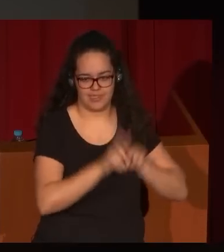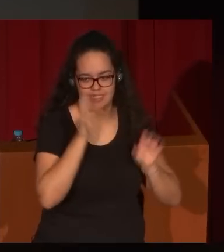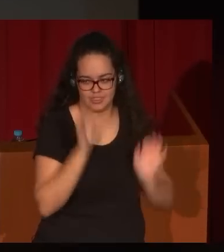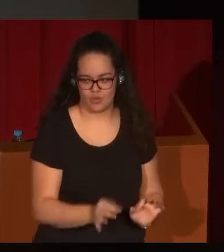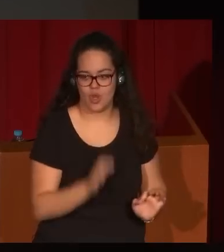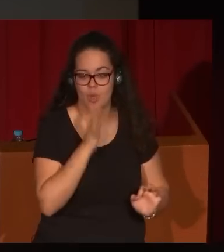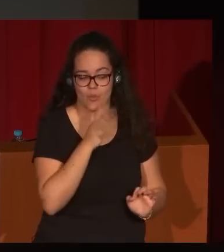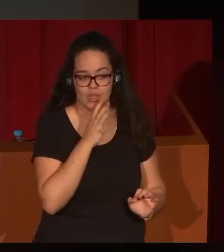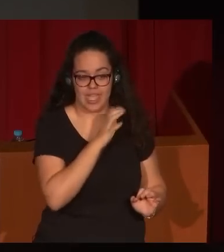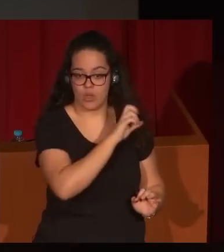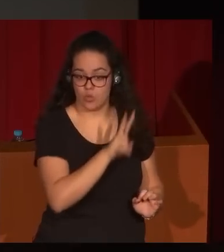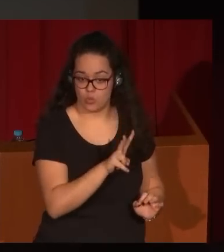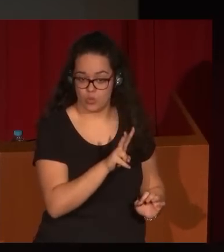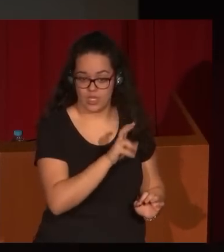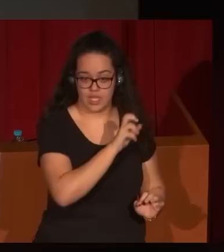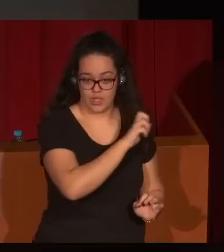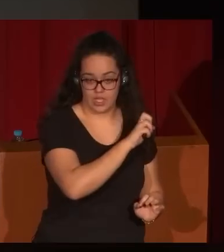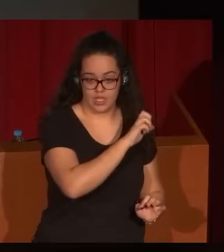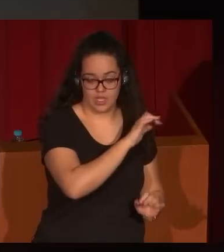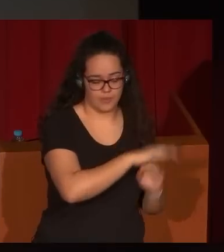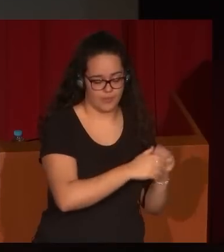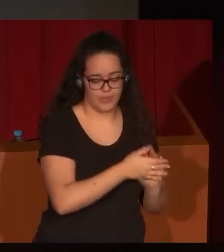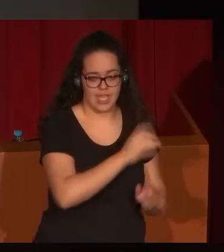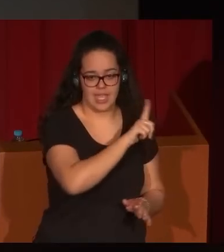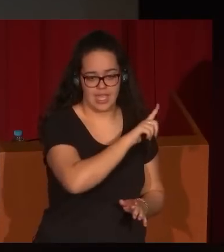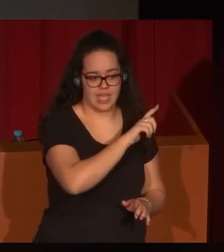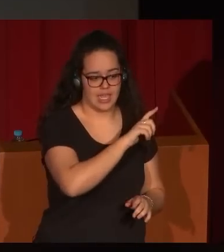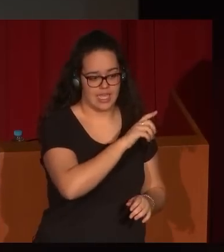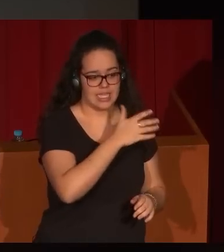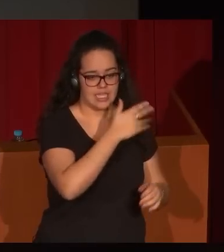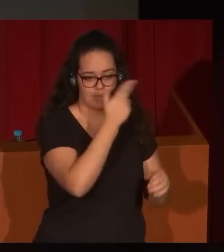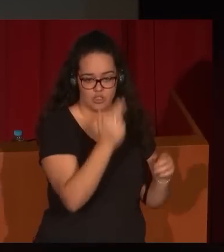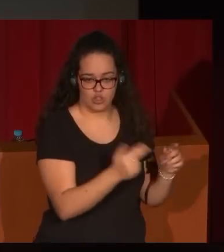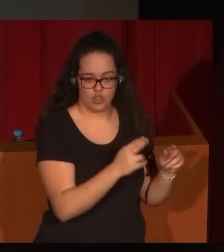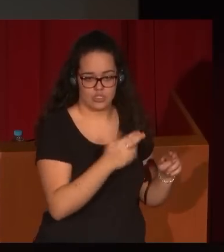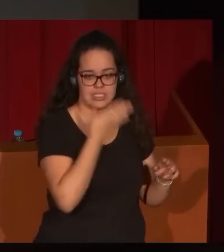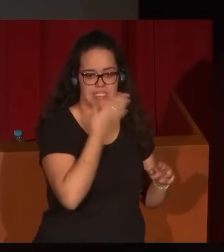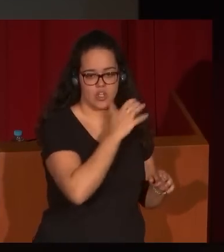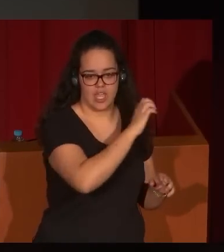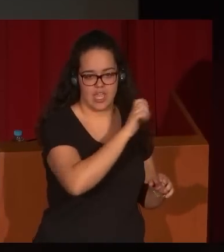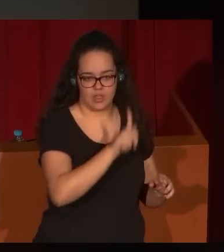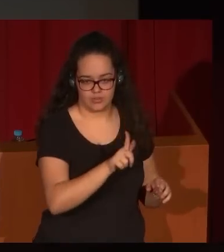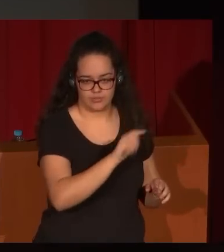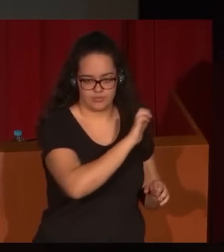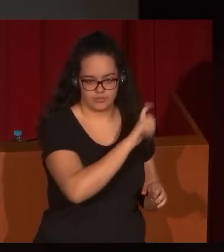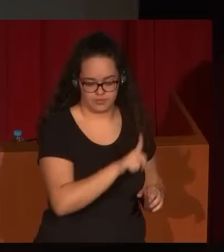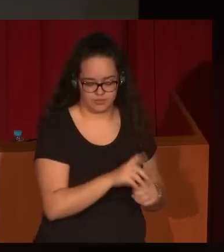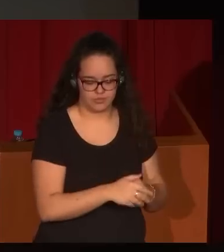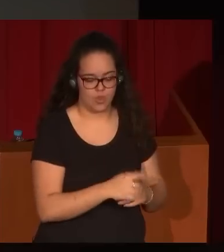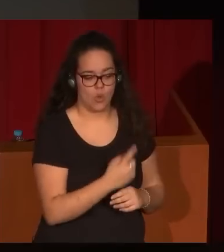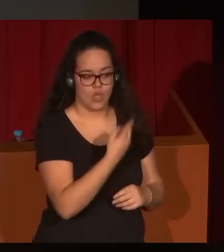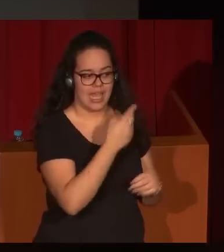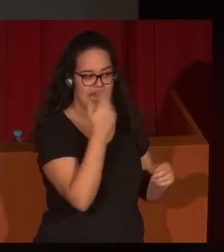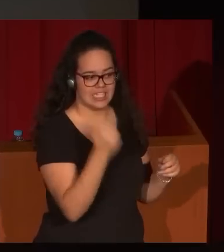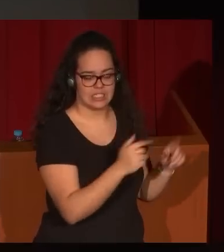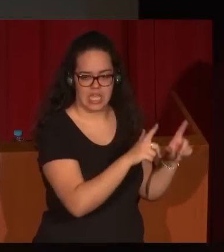es un artista que todos creemos que le conocemos, es un artista muy popular, un artista que ha tenido una enorme fama, uno de los artistas que